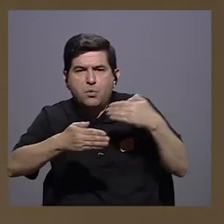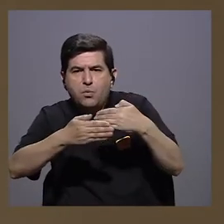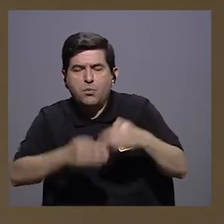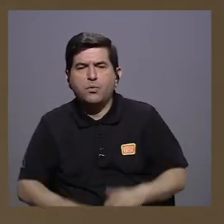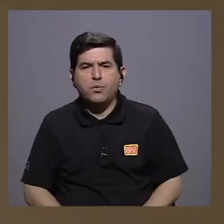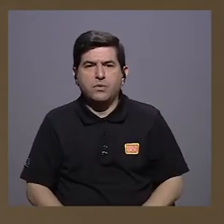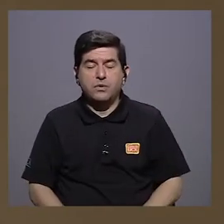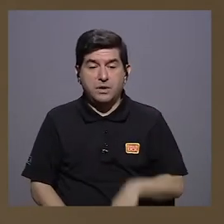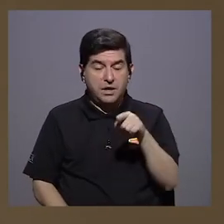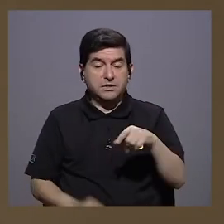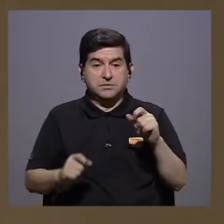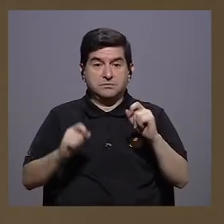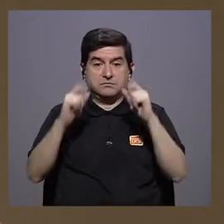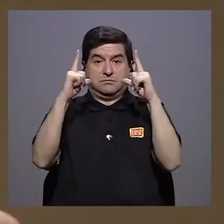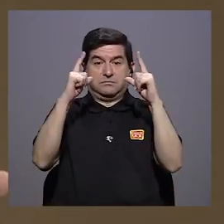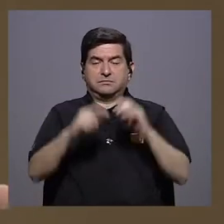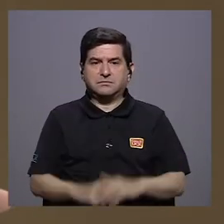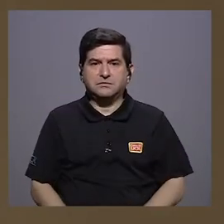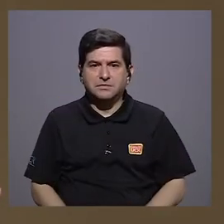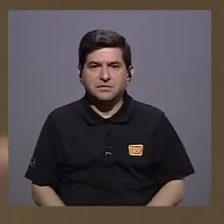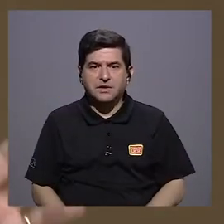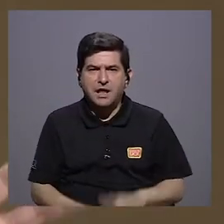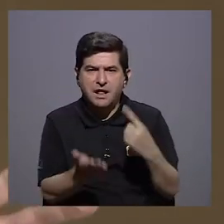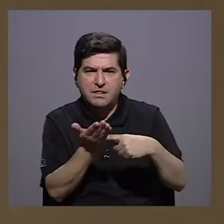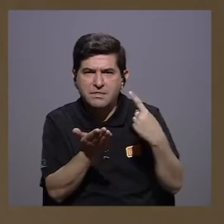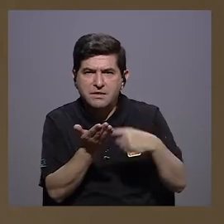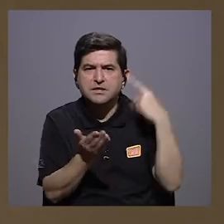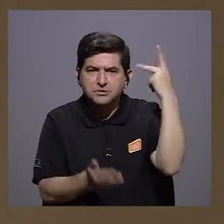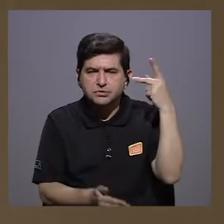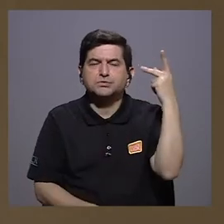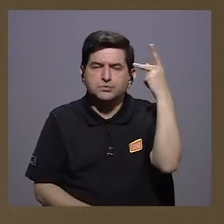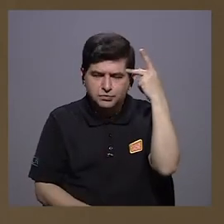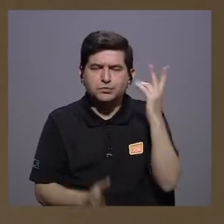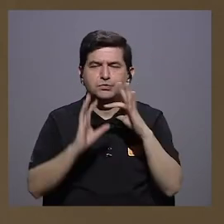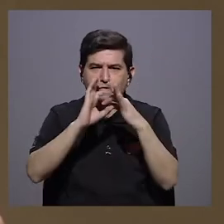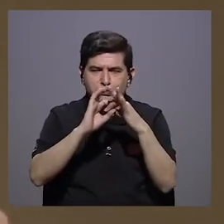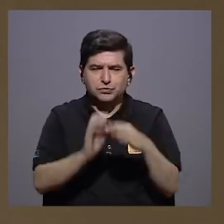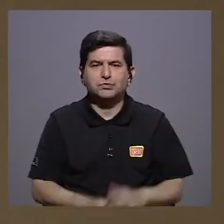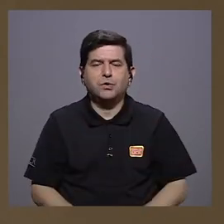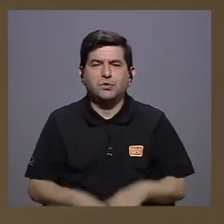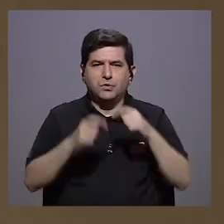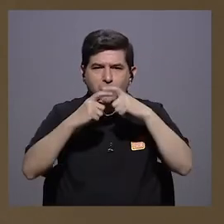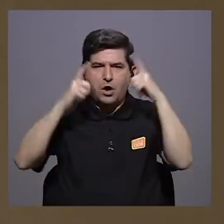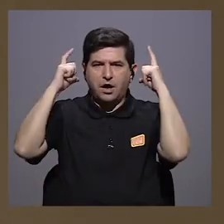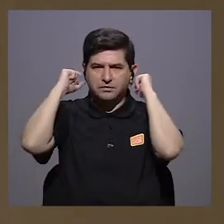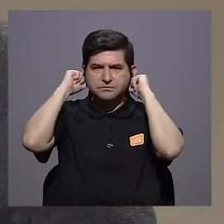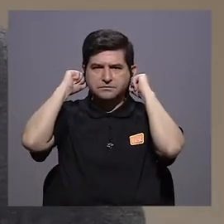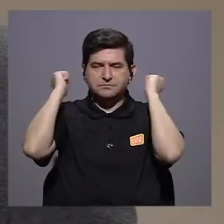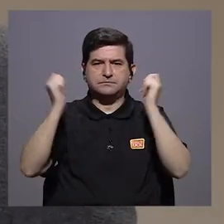dar un salto tremendo. Existe una discusión que es política al respecto de las mascarillas.